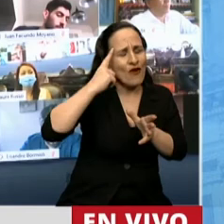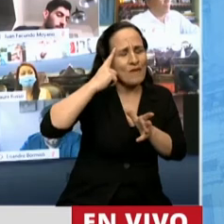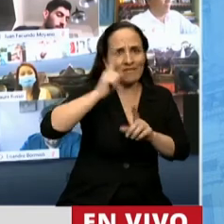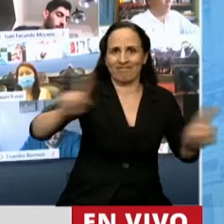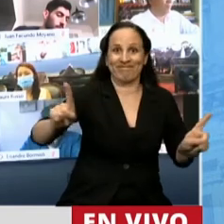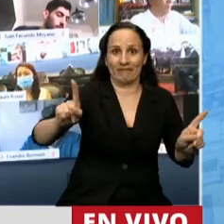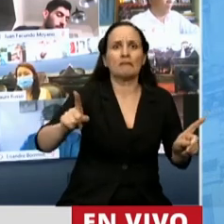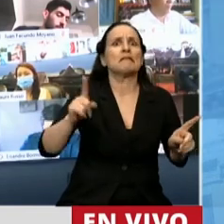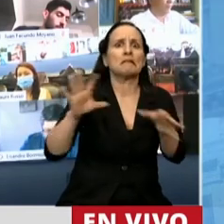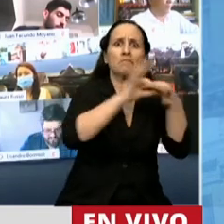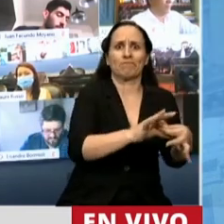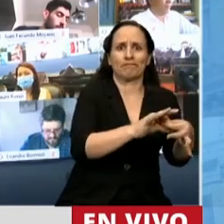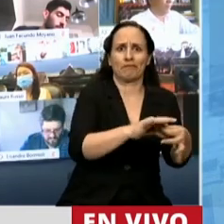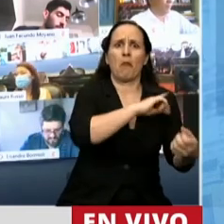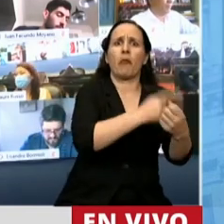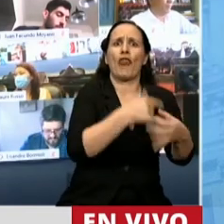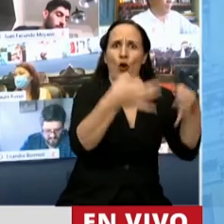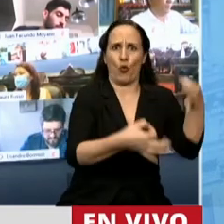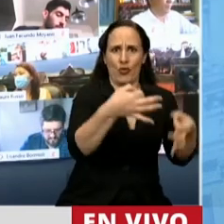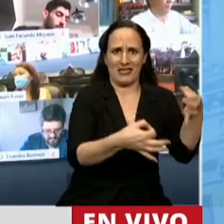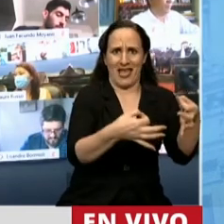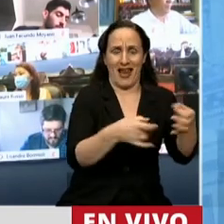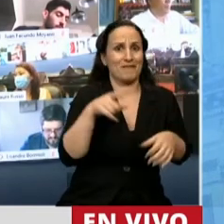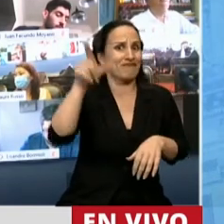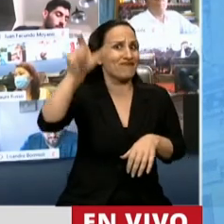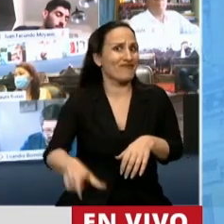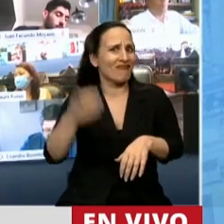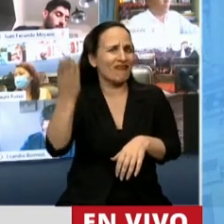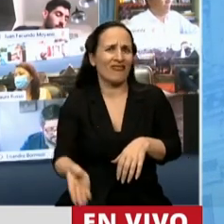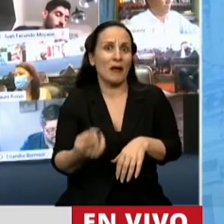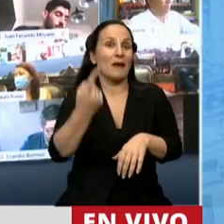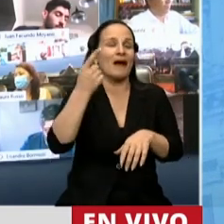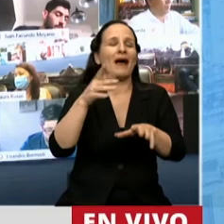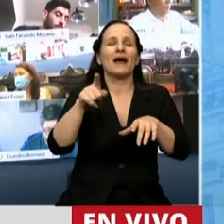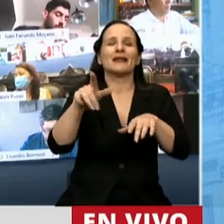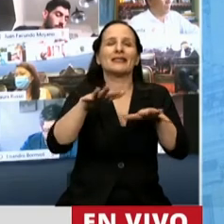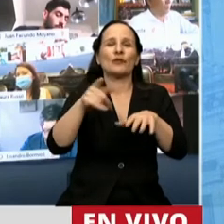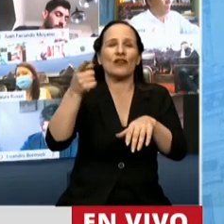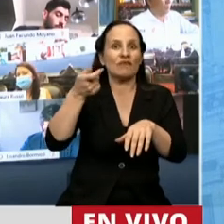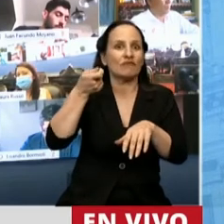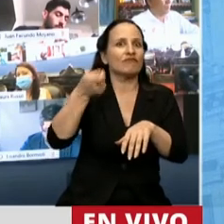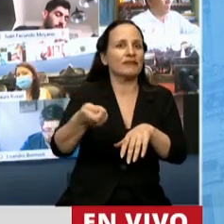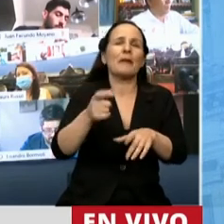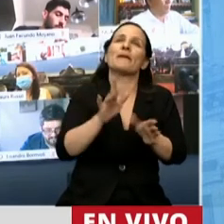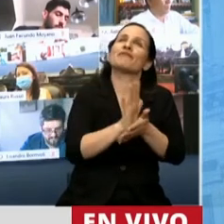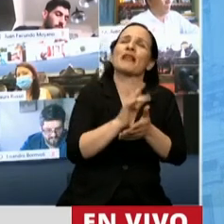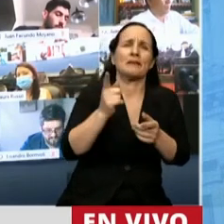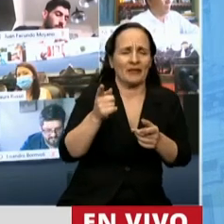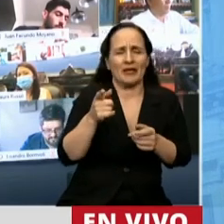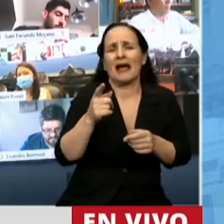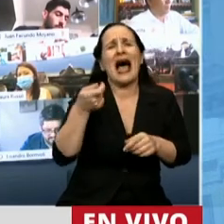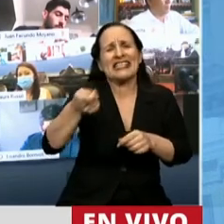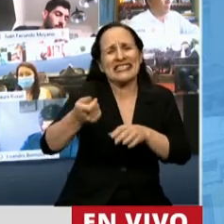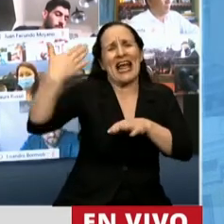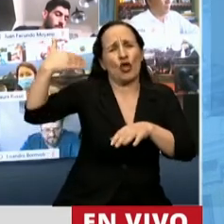en relación al poder judicial. Diana era la primera persona que fue asesinada en un contexto de travesti, que fue reconocida, su